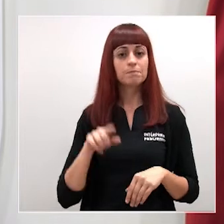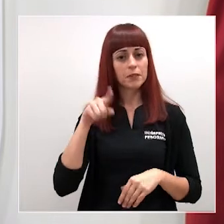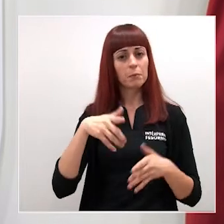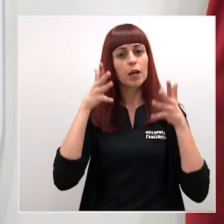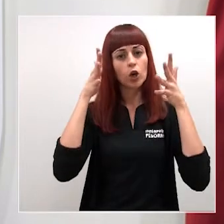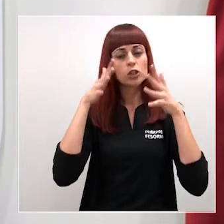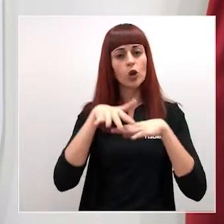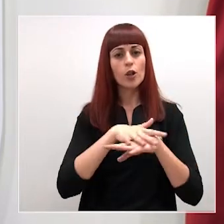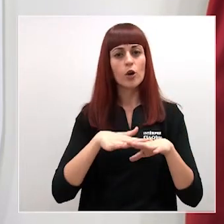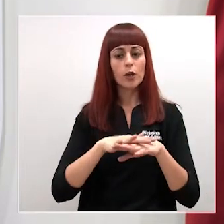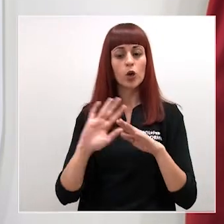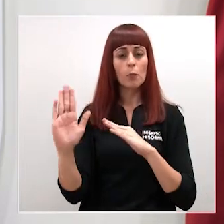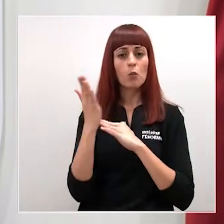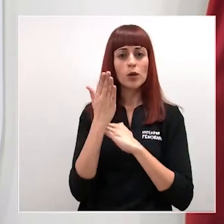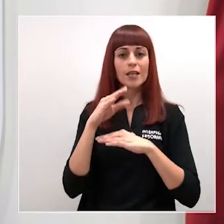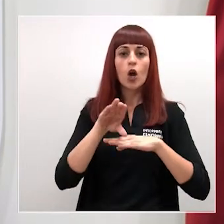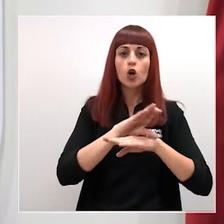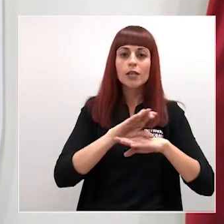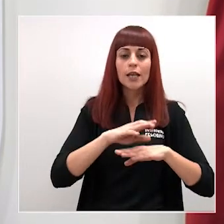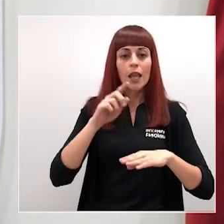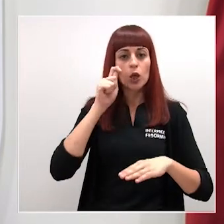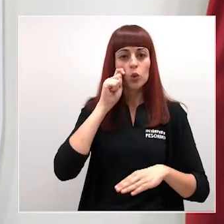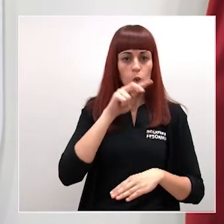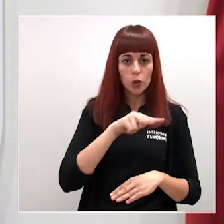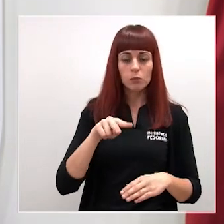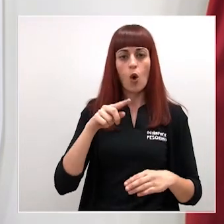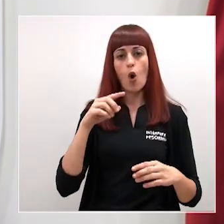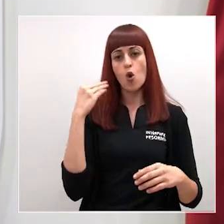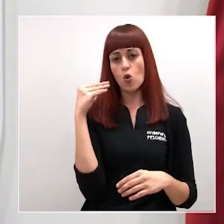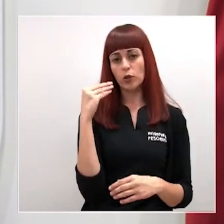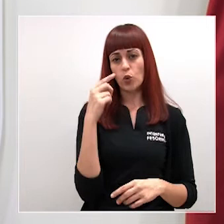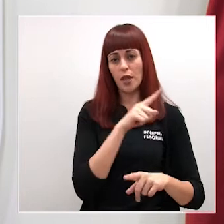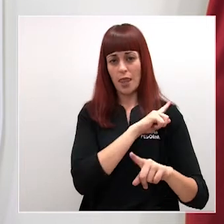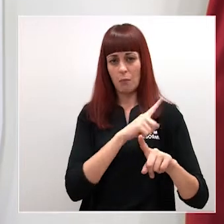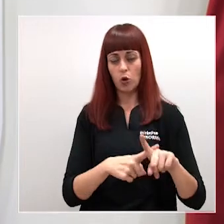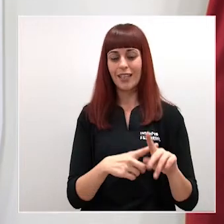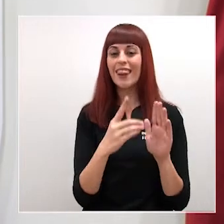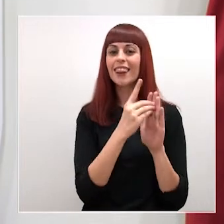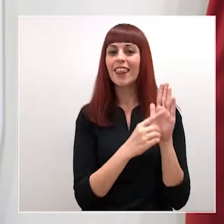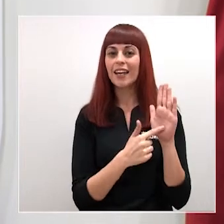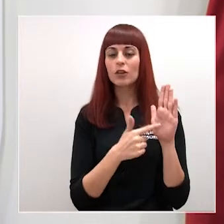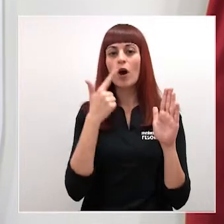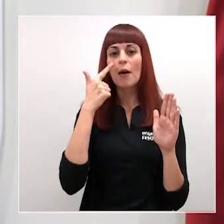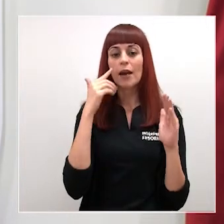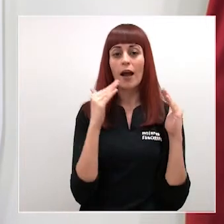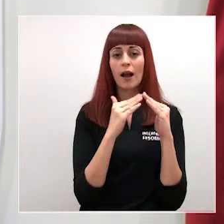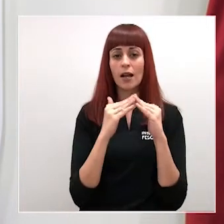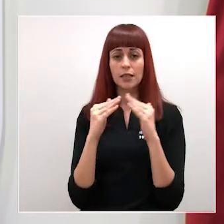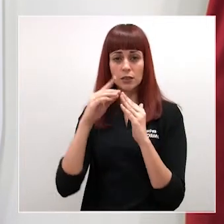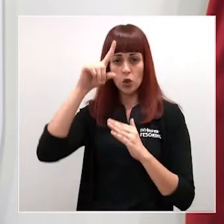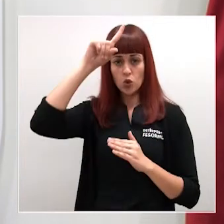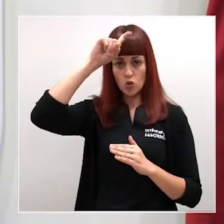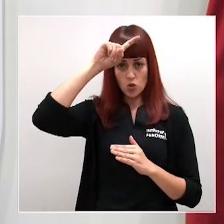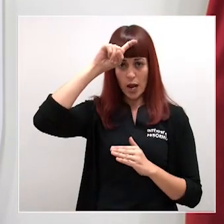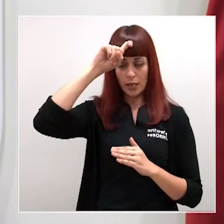de Gobierno, a propuesta de la Consejería de Turismo, Juventud y Deportes, un decreto que regula los alojamientos en casas rurales